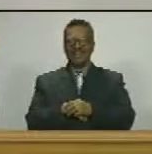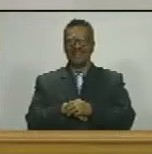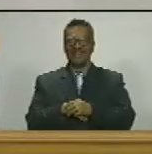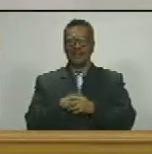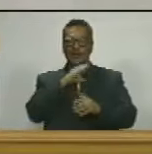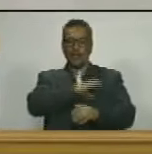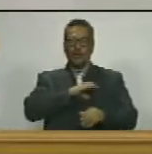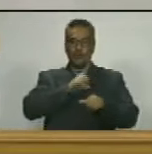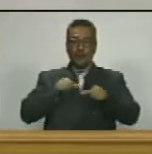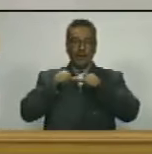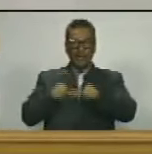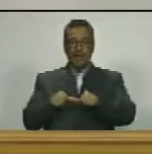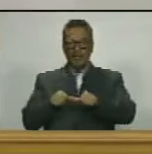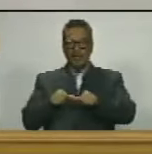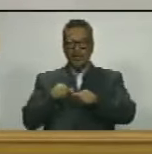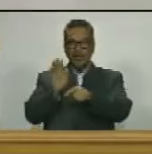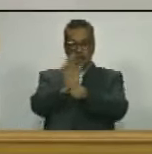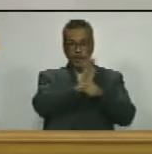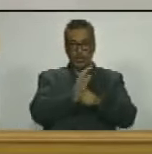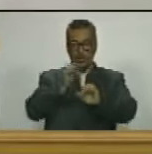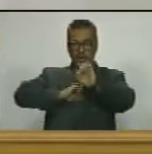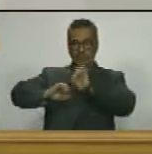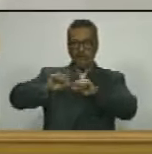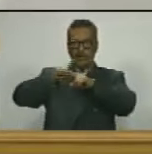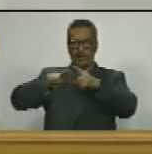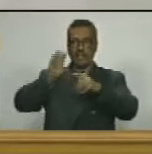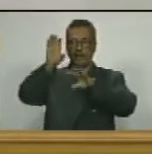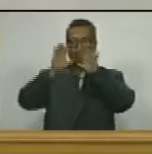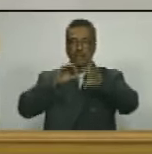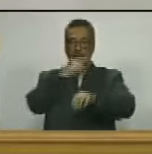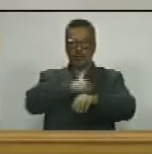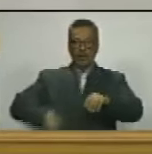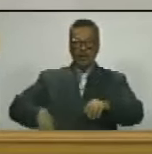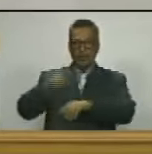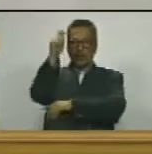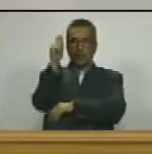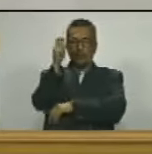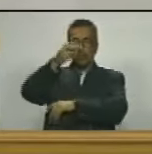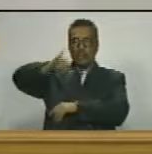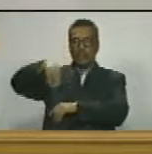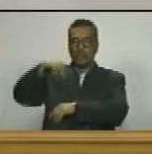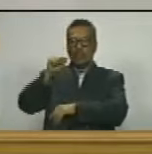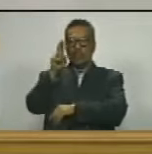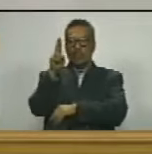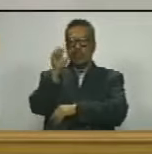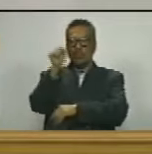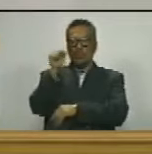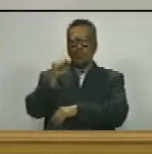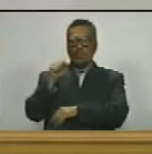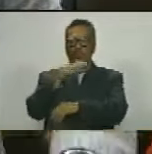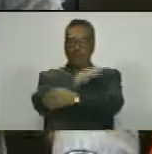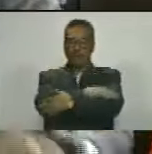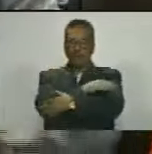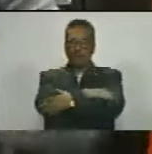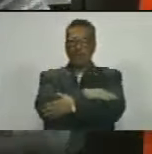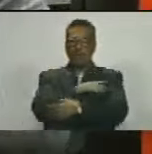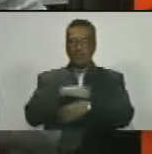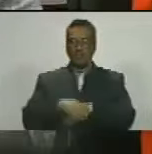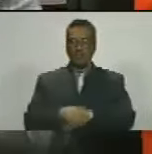comisión permanente de seguridad y defensa de la nación presidente diputado jesús suárez churio felicitaciones